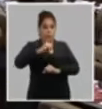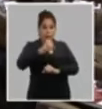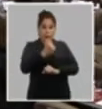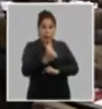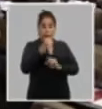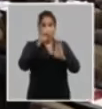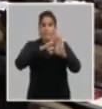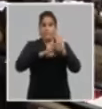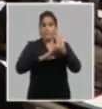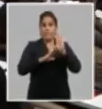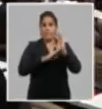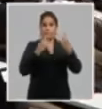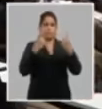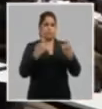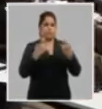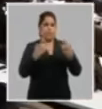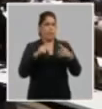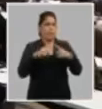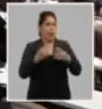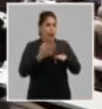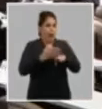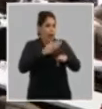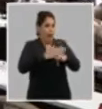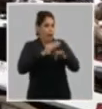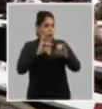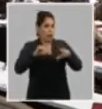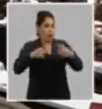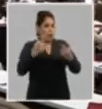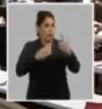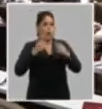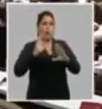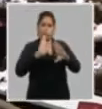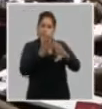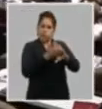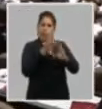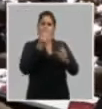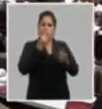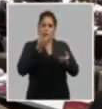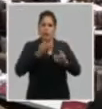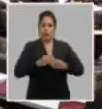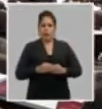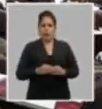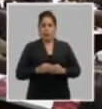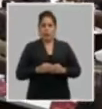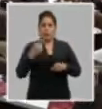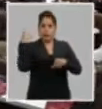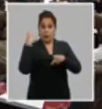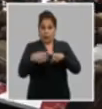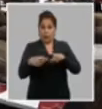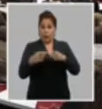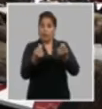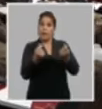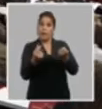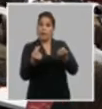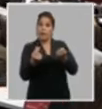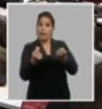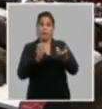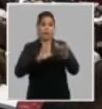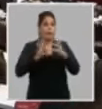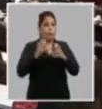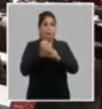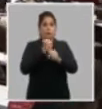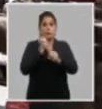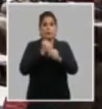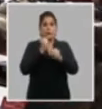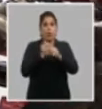las medidas correspondientes ante incumplimientos y desviaciones dinamizar la